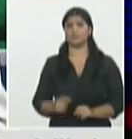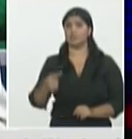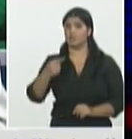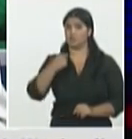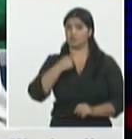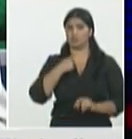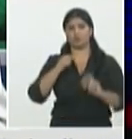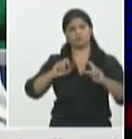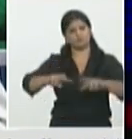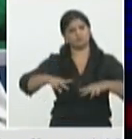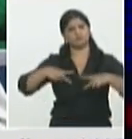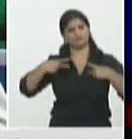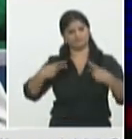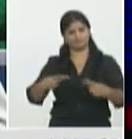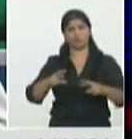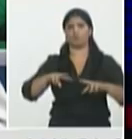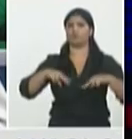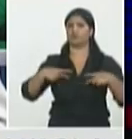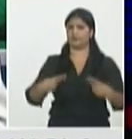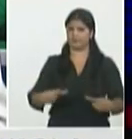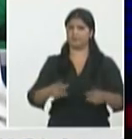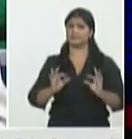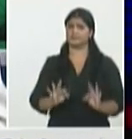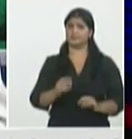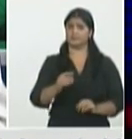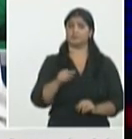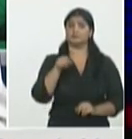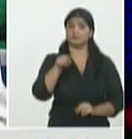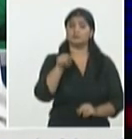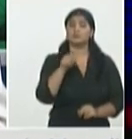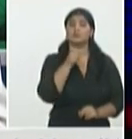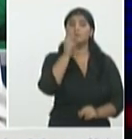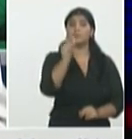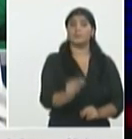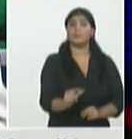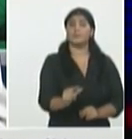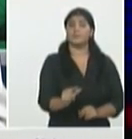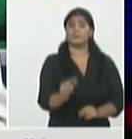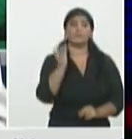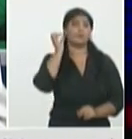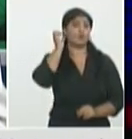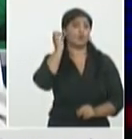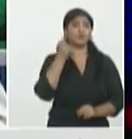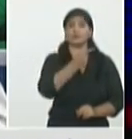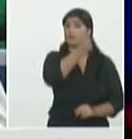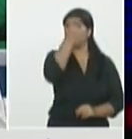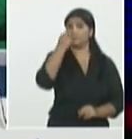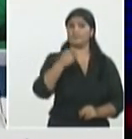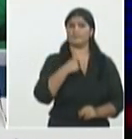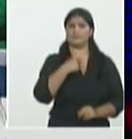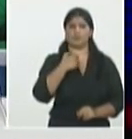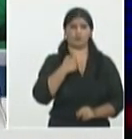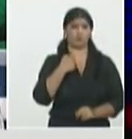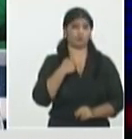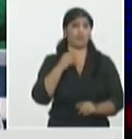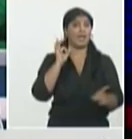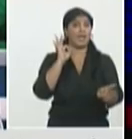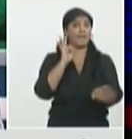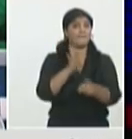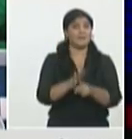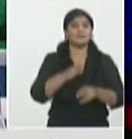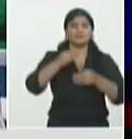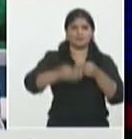reiterar ya que me haces la pregunta la necesidad de que para que eso tenga un